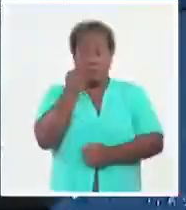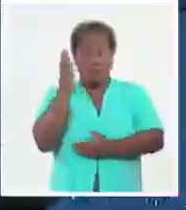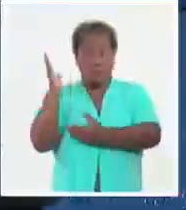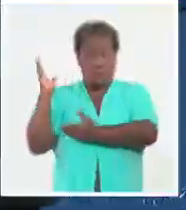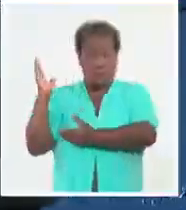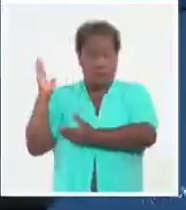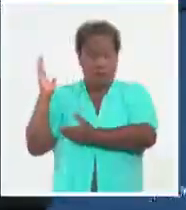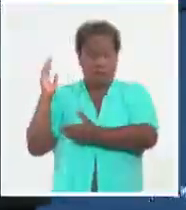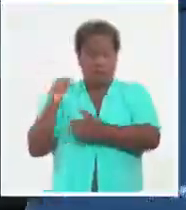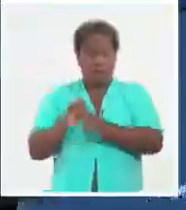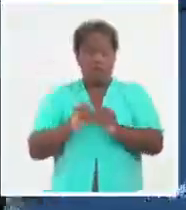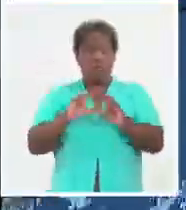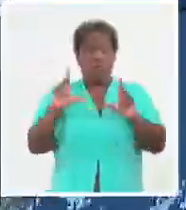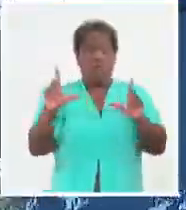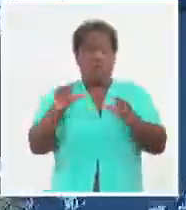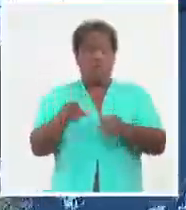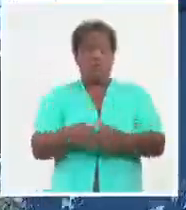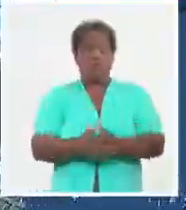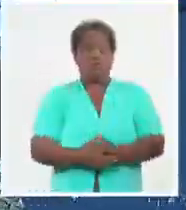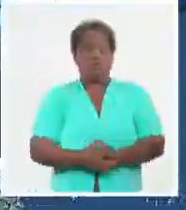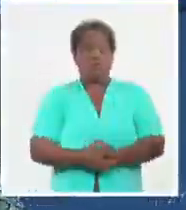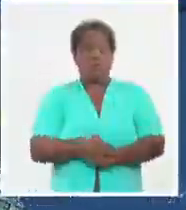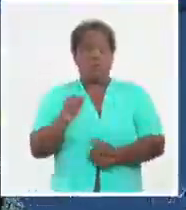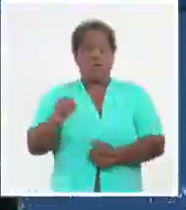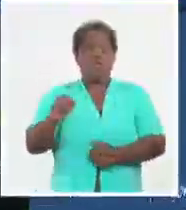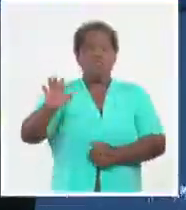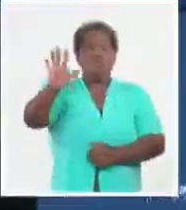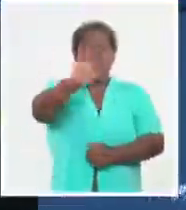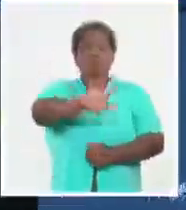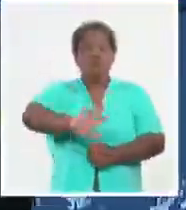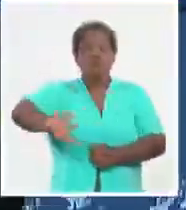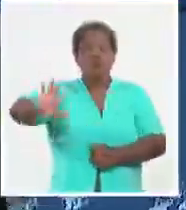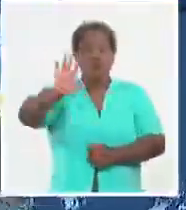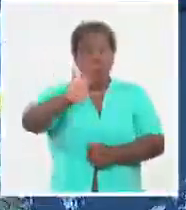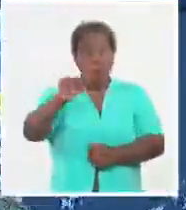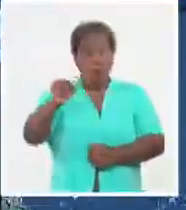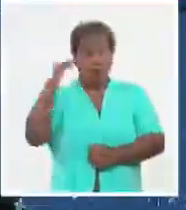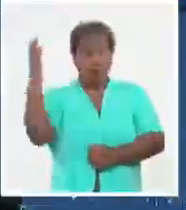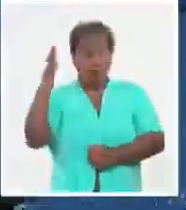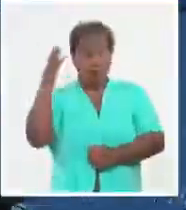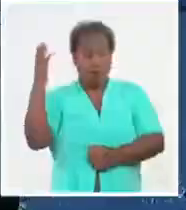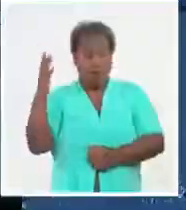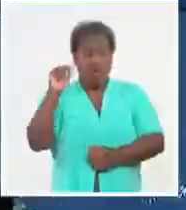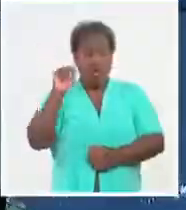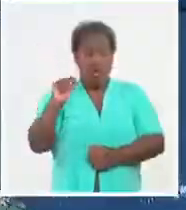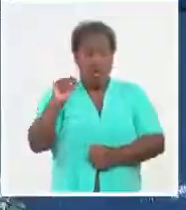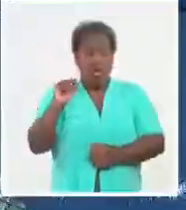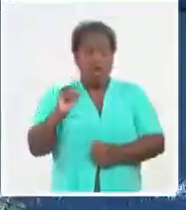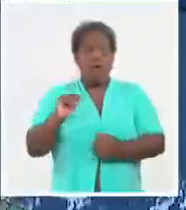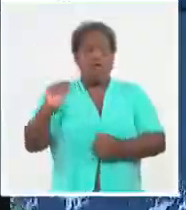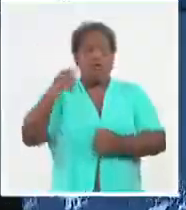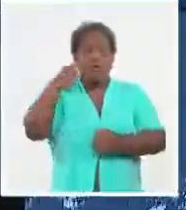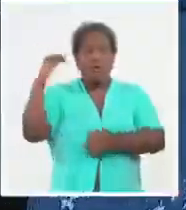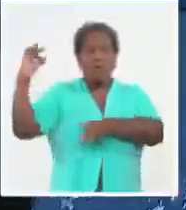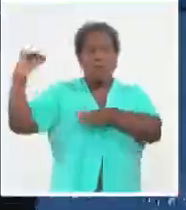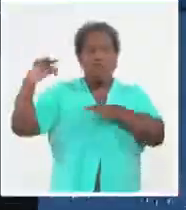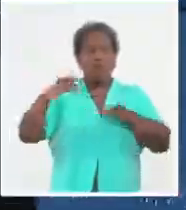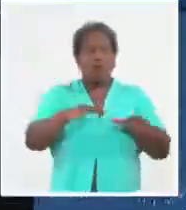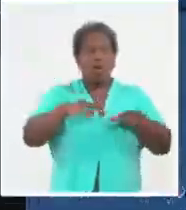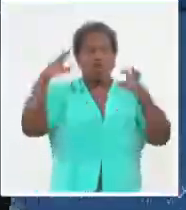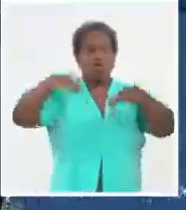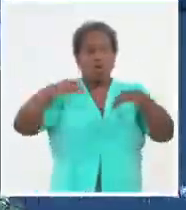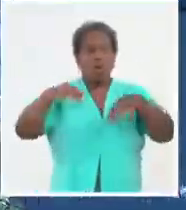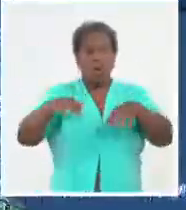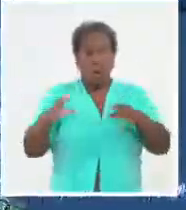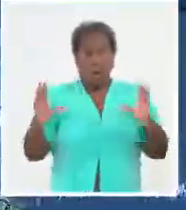esta imagen animada de satélite. Tenemos aquí un ciclón en la altura. O una baja superior que produce abundante nubosidad. Y en horas de la